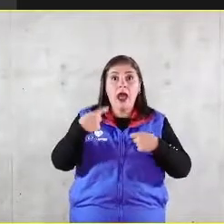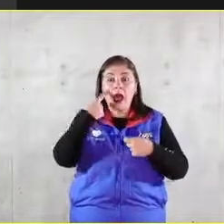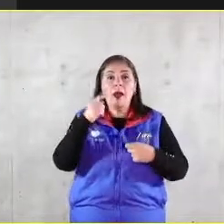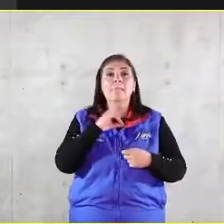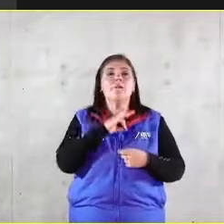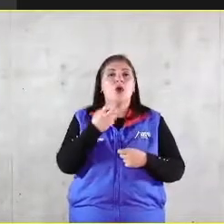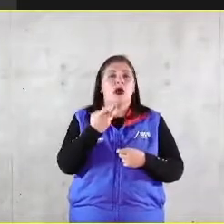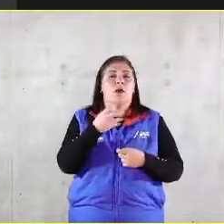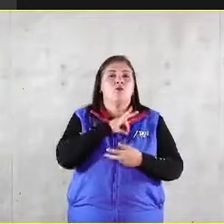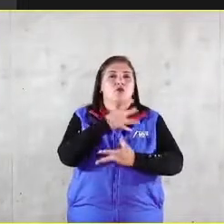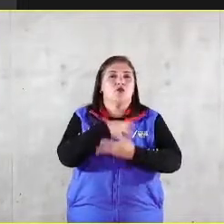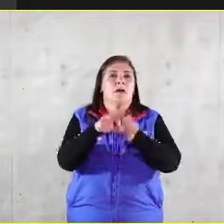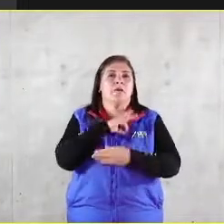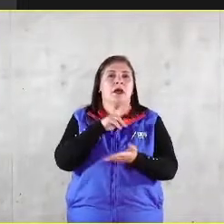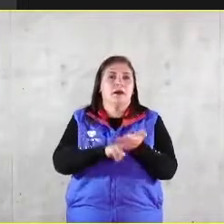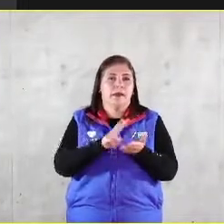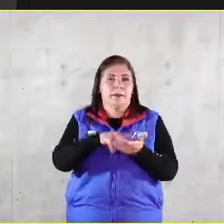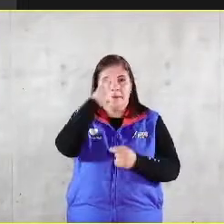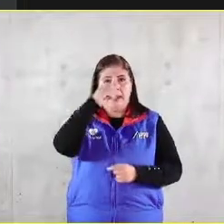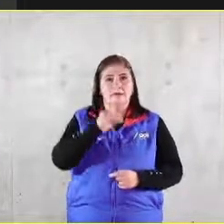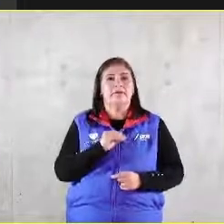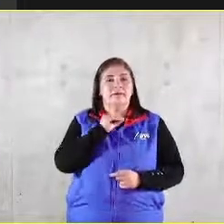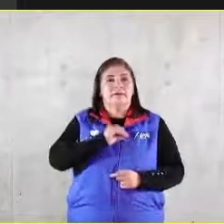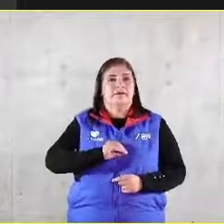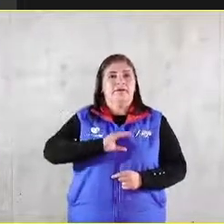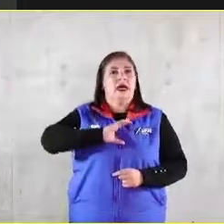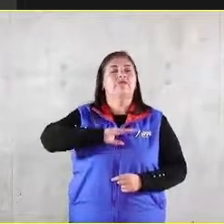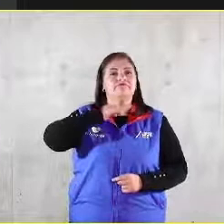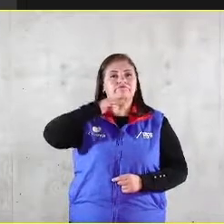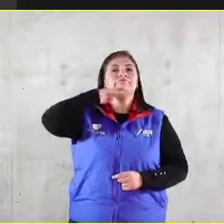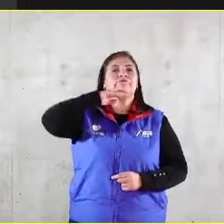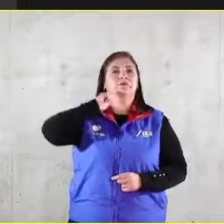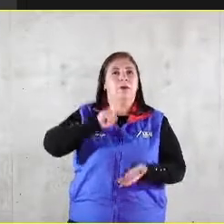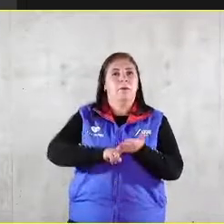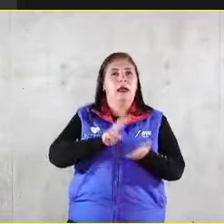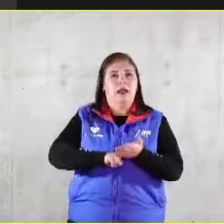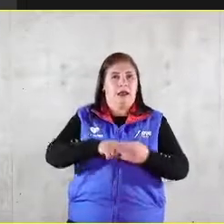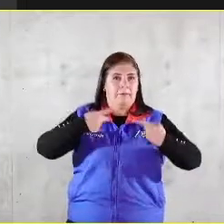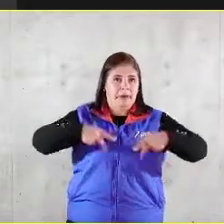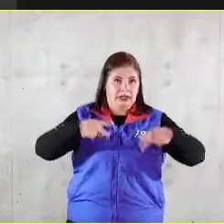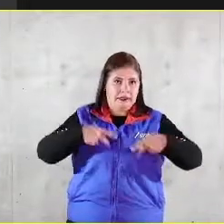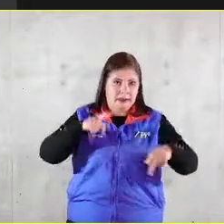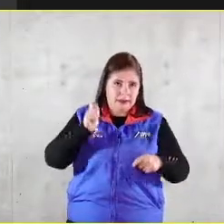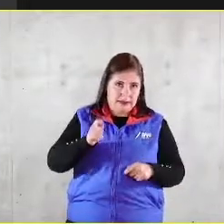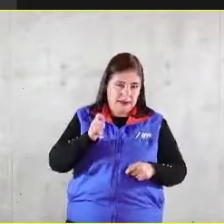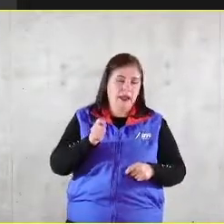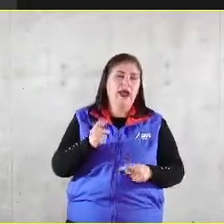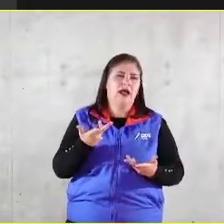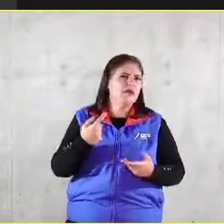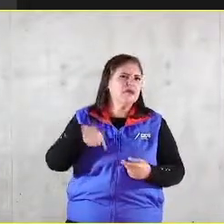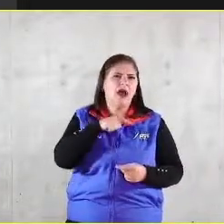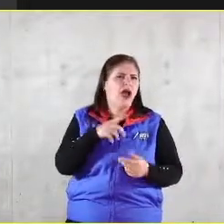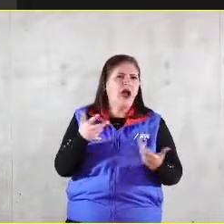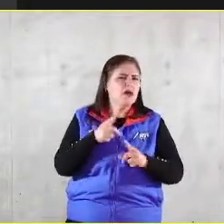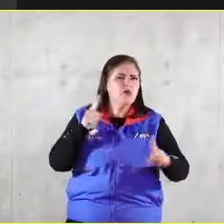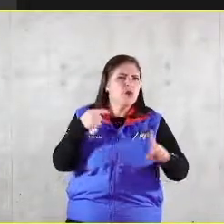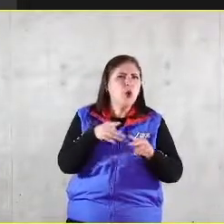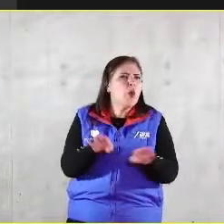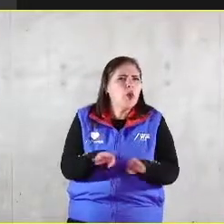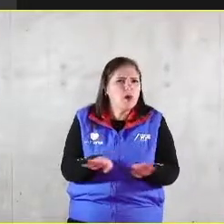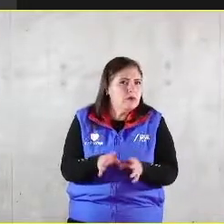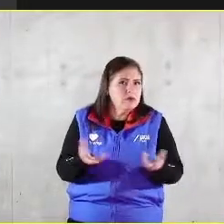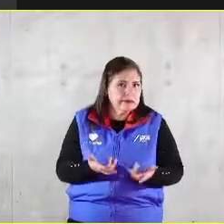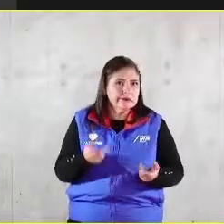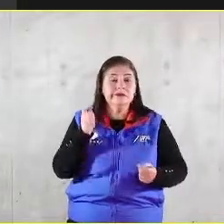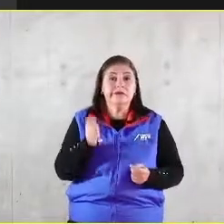generar valor y porque hay que dignificar al hombre al mismo tiempo entonces ¿cómo hacemos esto? hay que